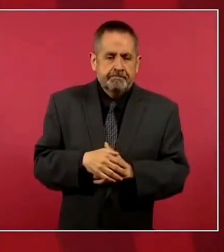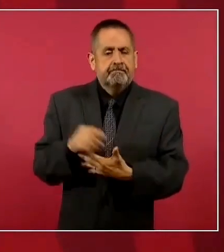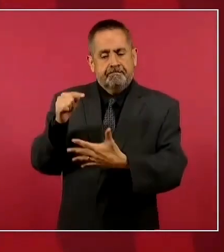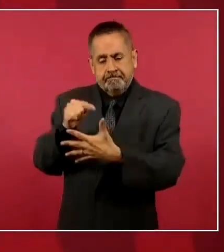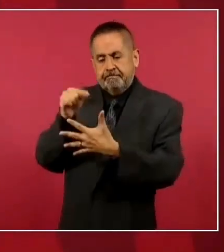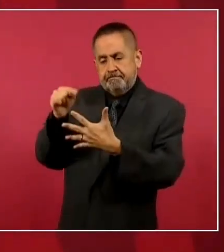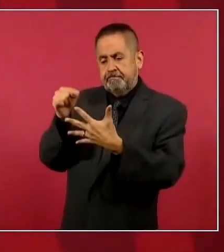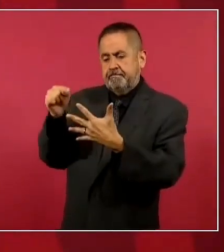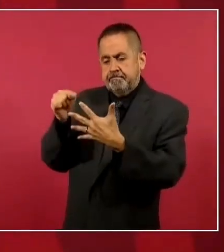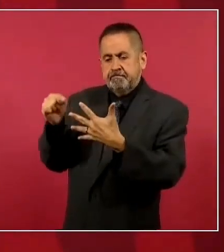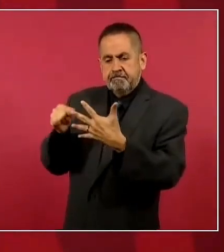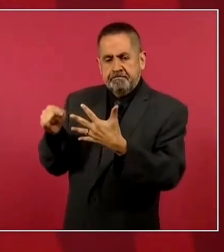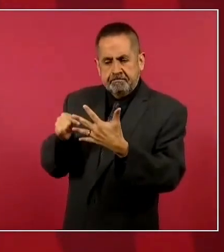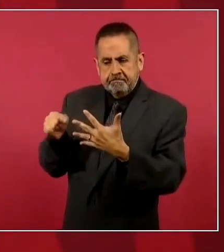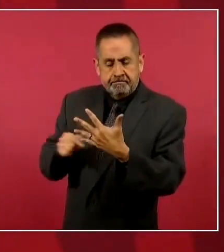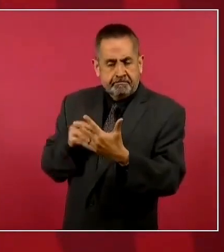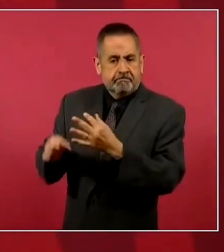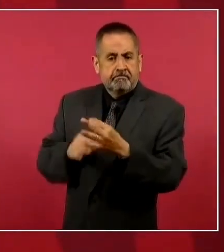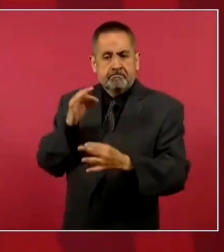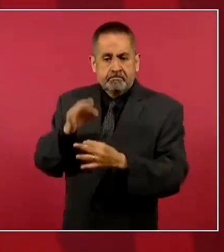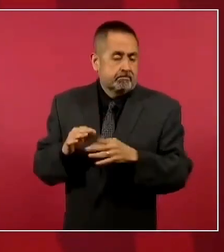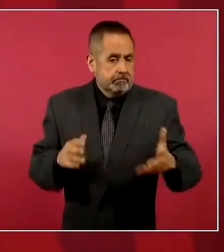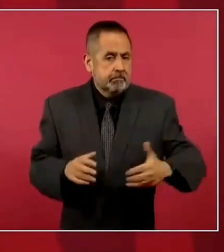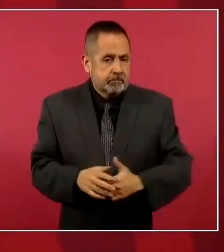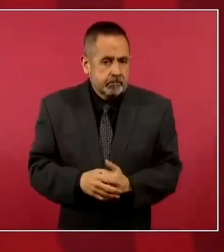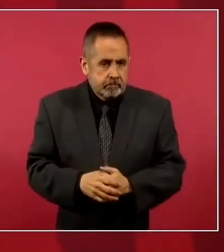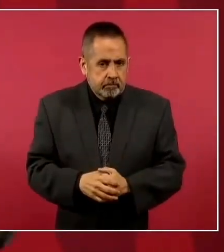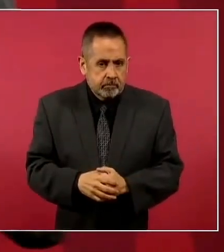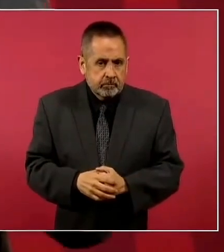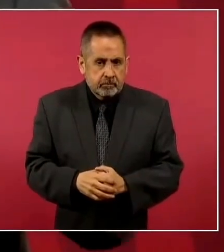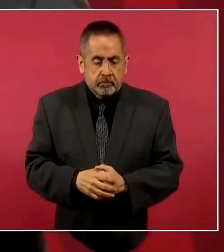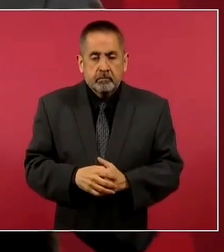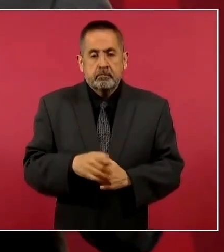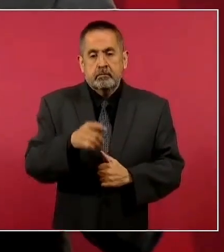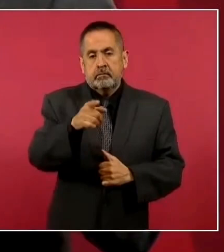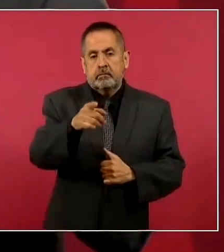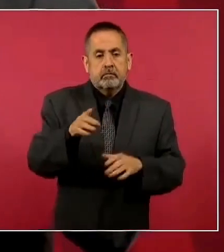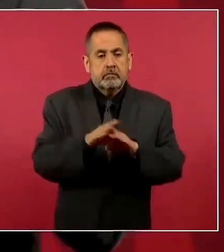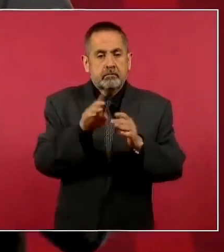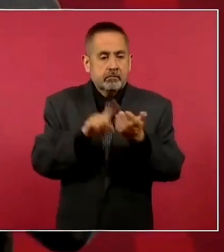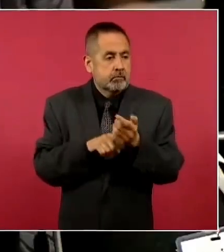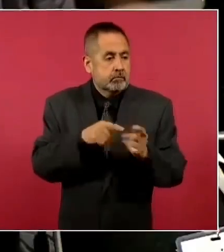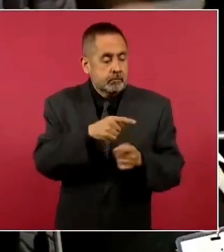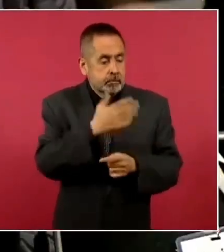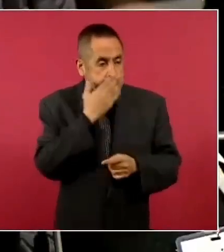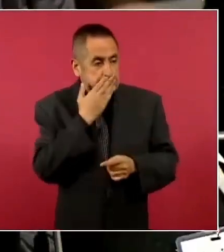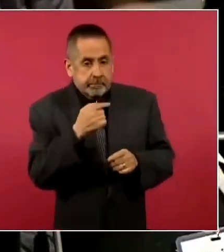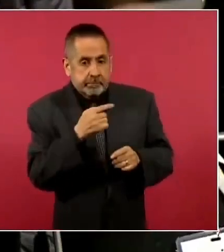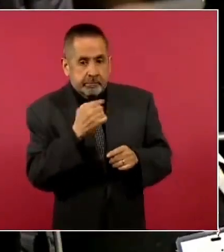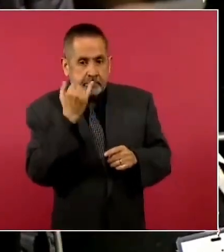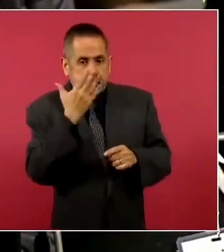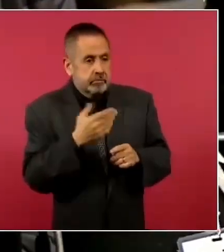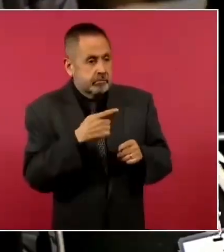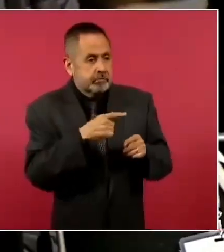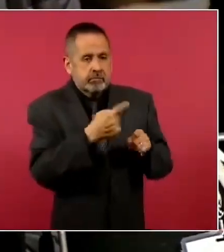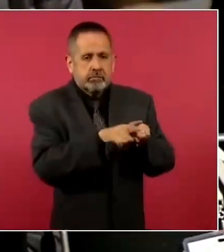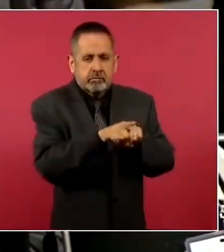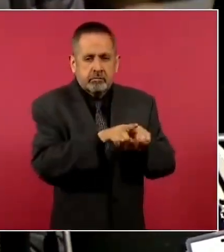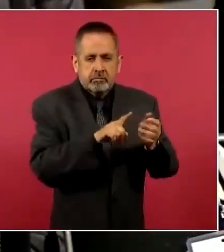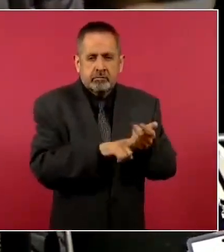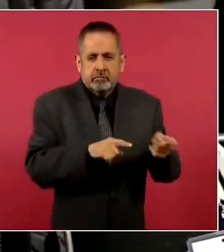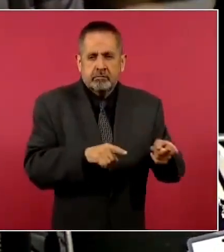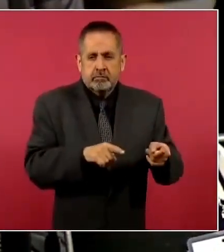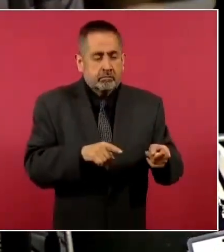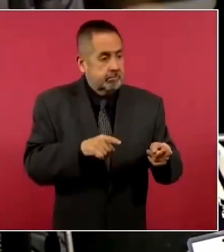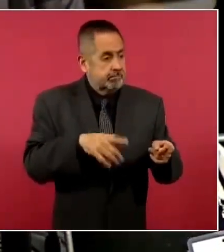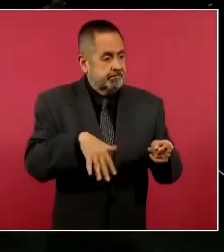delincuente. Sí, además porque nunca salió una imagen del hermano de uno de los narcotraficantes es